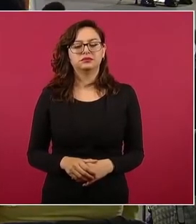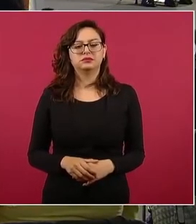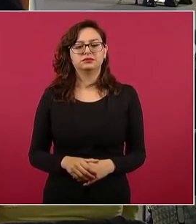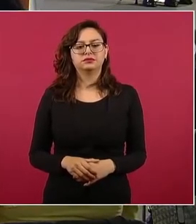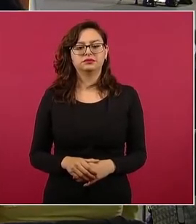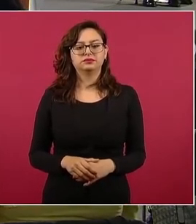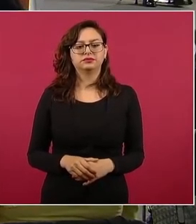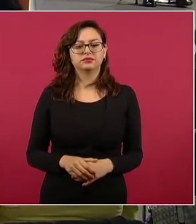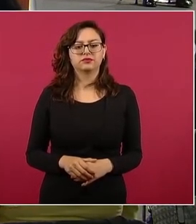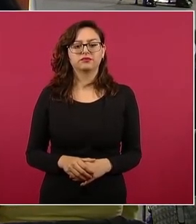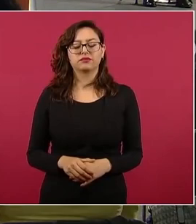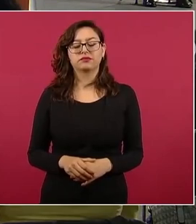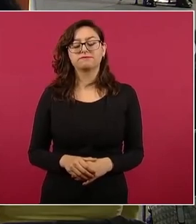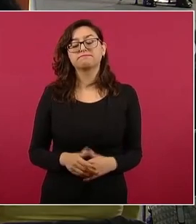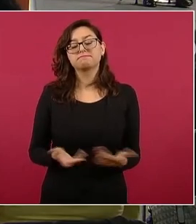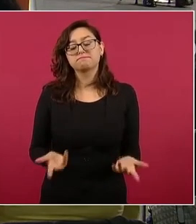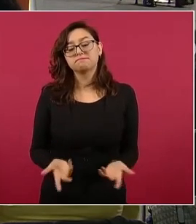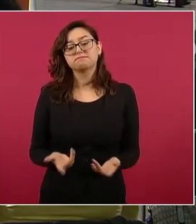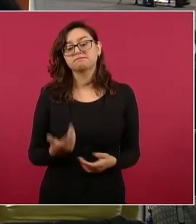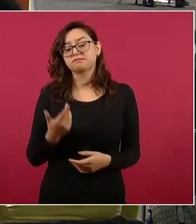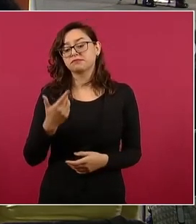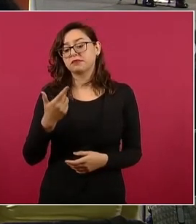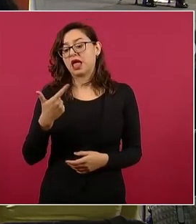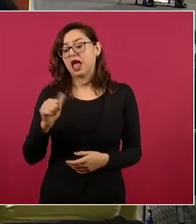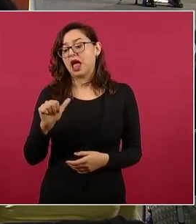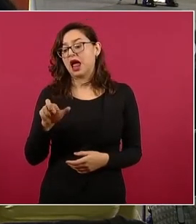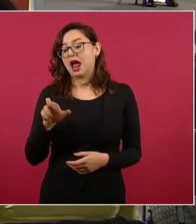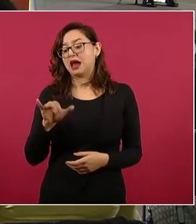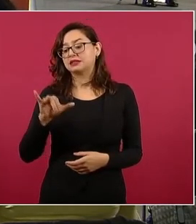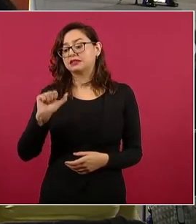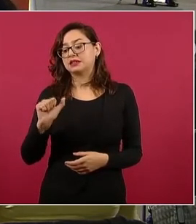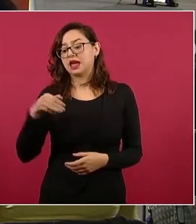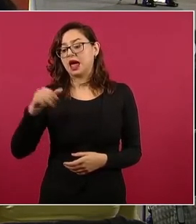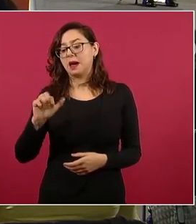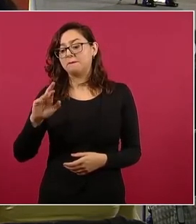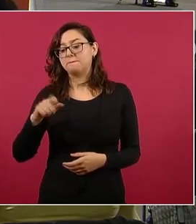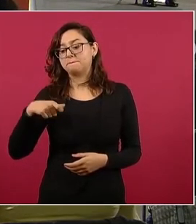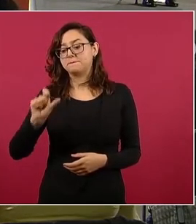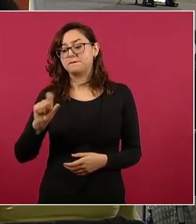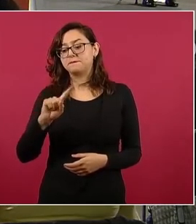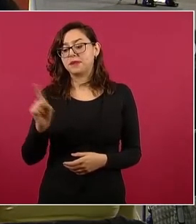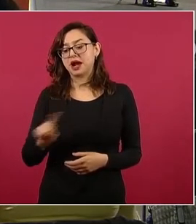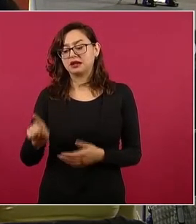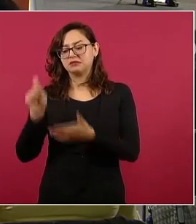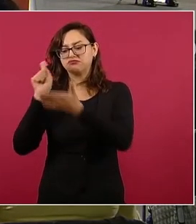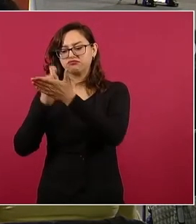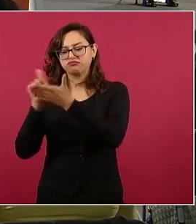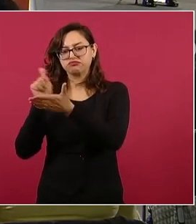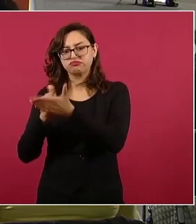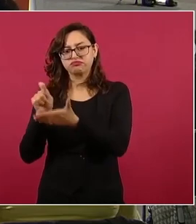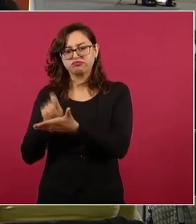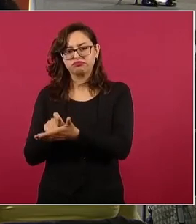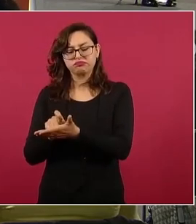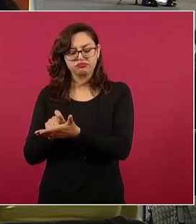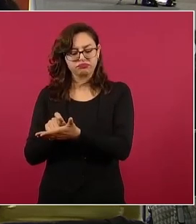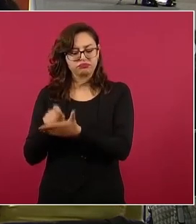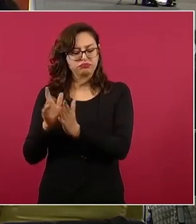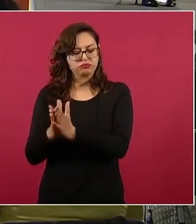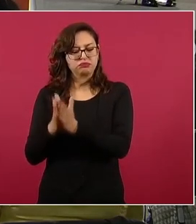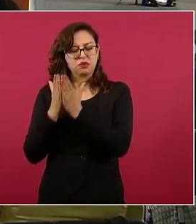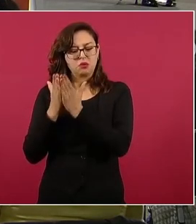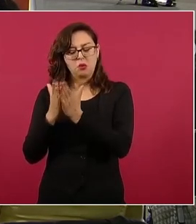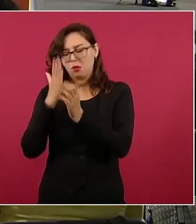Gabriel García Márquez escribió ¿cómo se llama su libro de